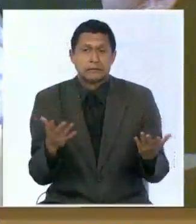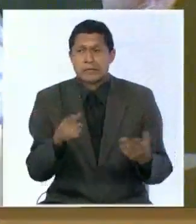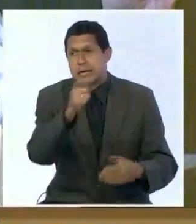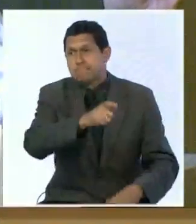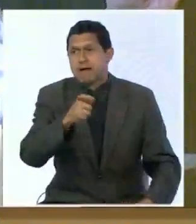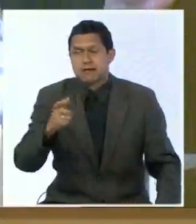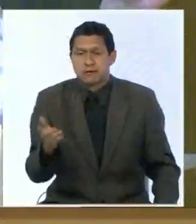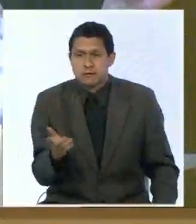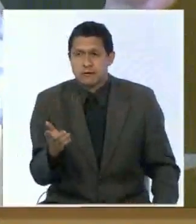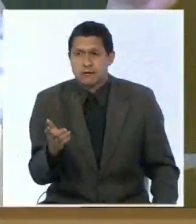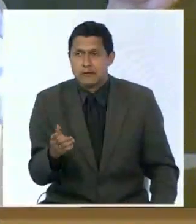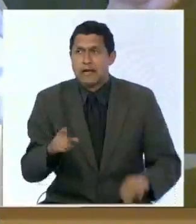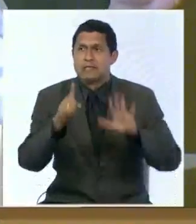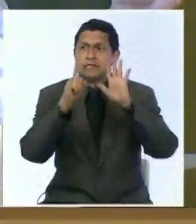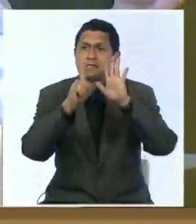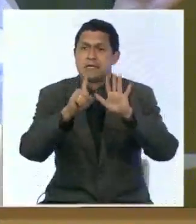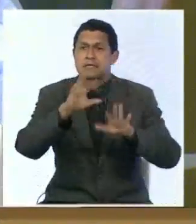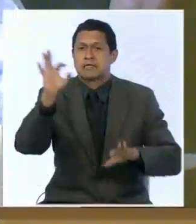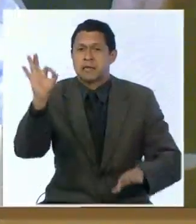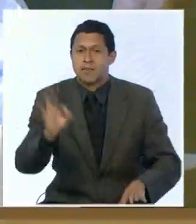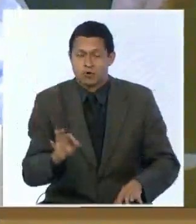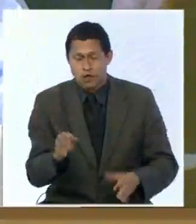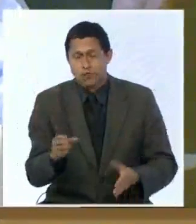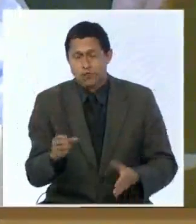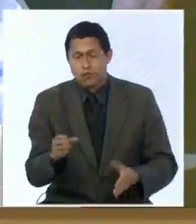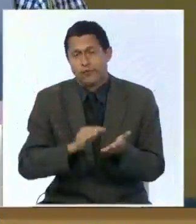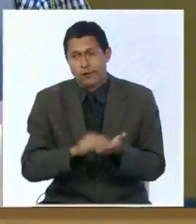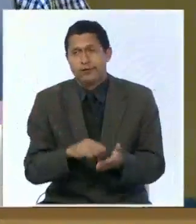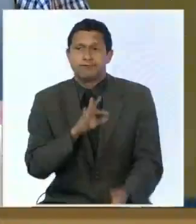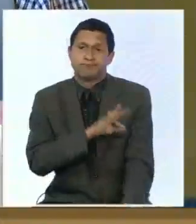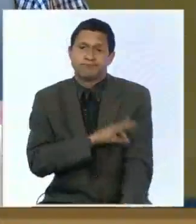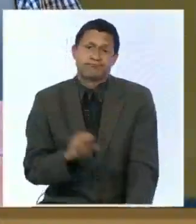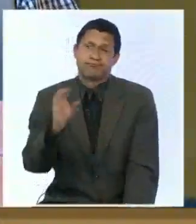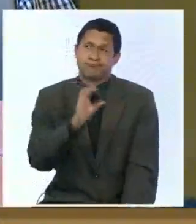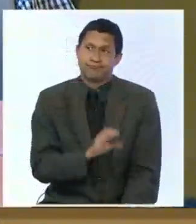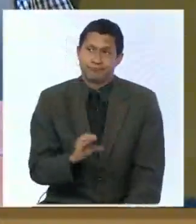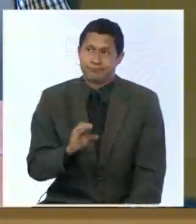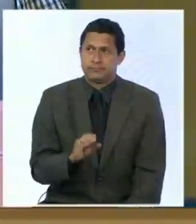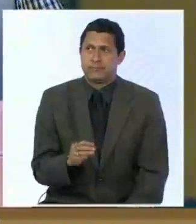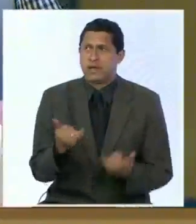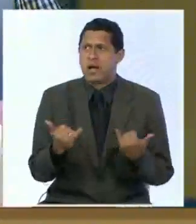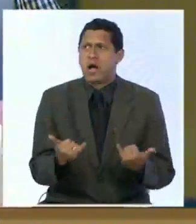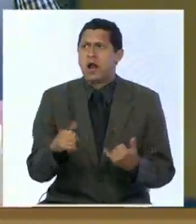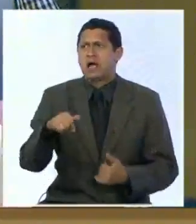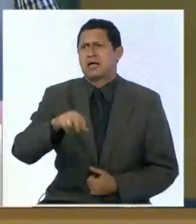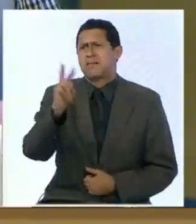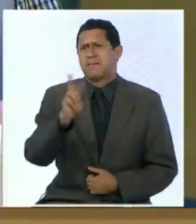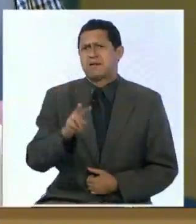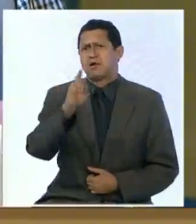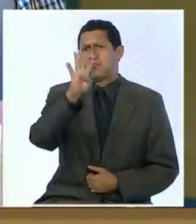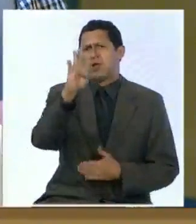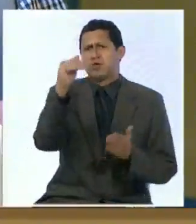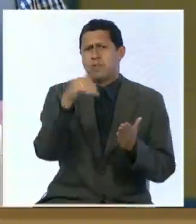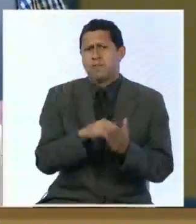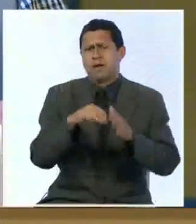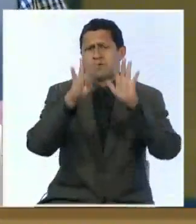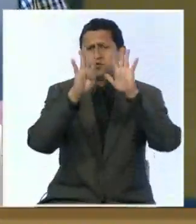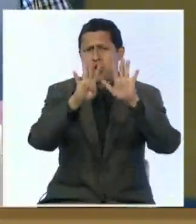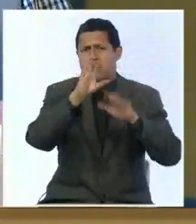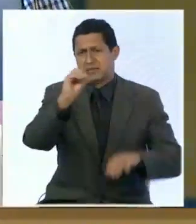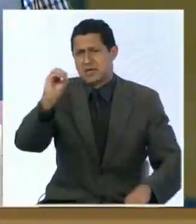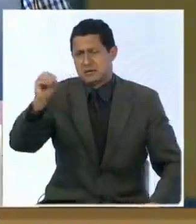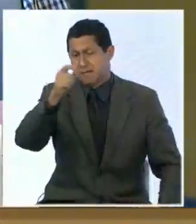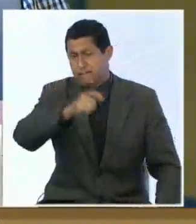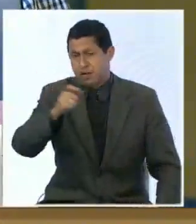personas el 60% haya vuelto a diálisis actualmente en Venezuela hay 4.900 personas